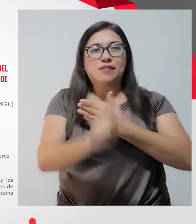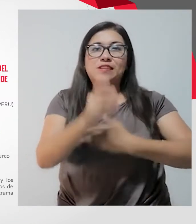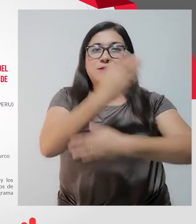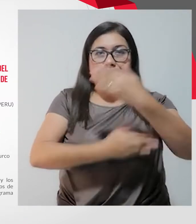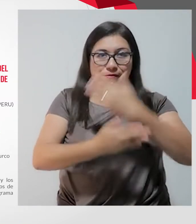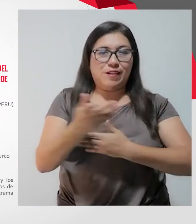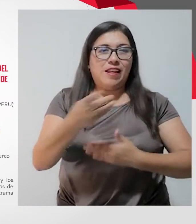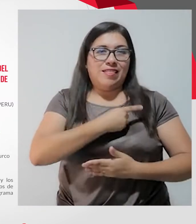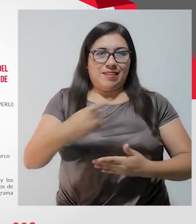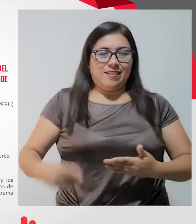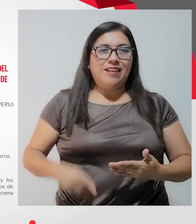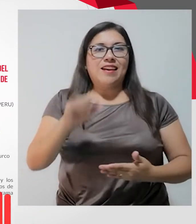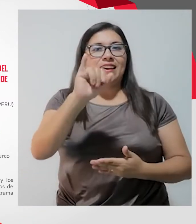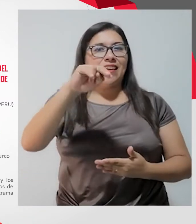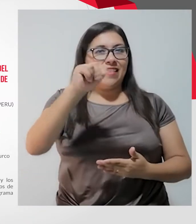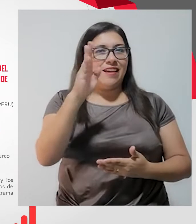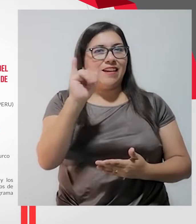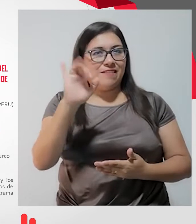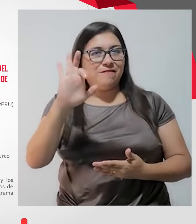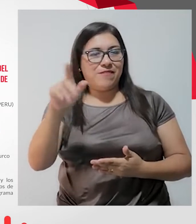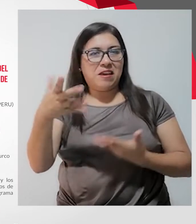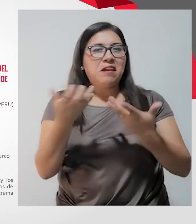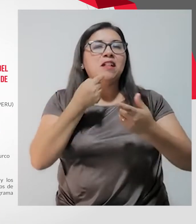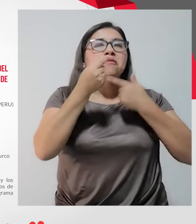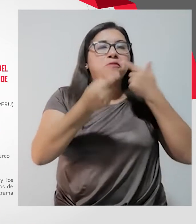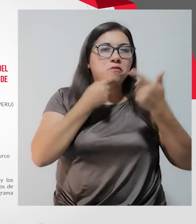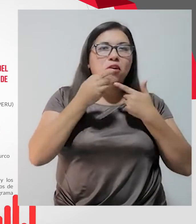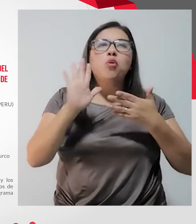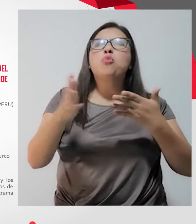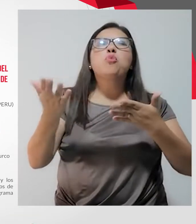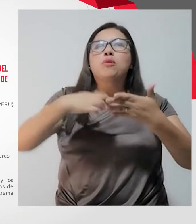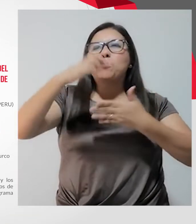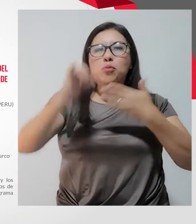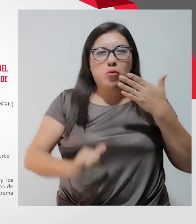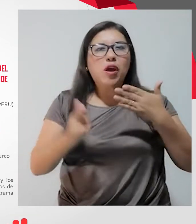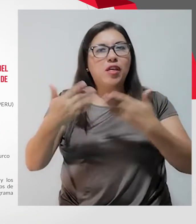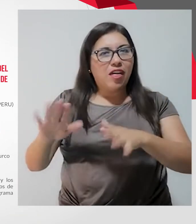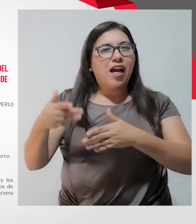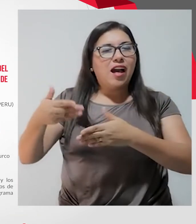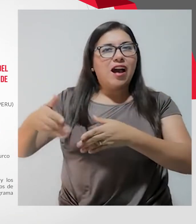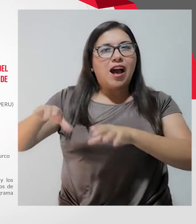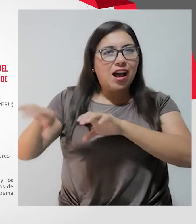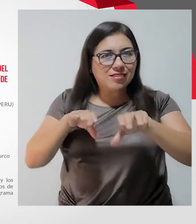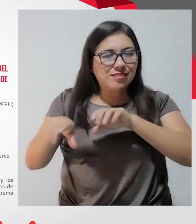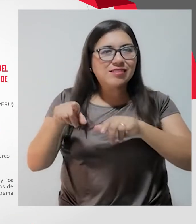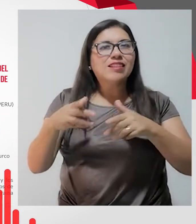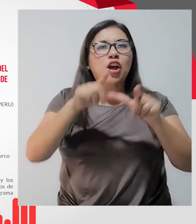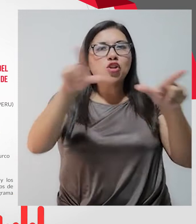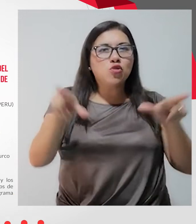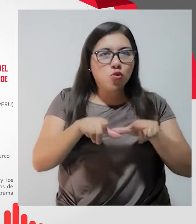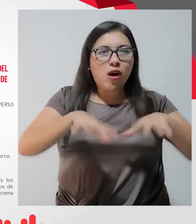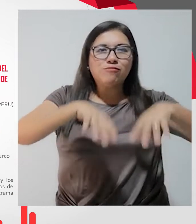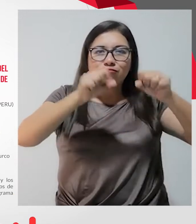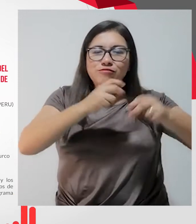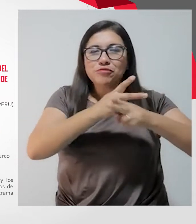Personas con Discapacidad del INAVIF, para comentarnos sobre los proyectos que vienen realizando y los centros de acogida